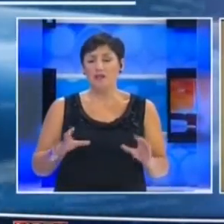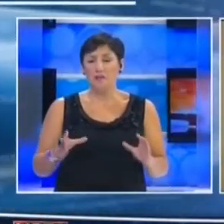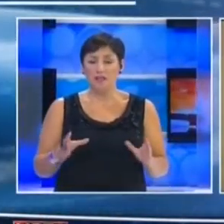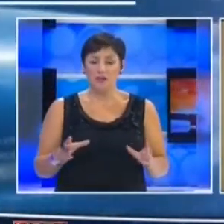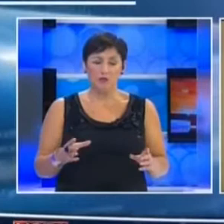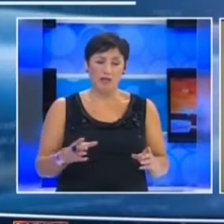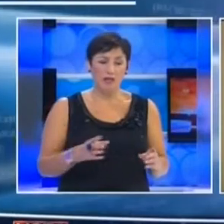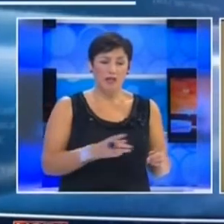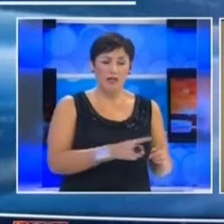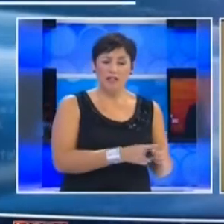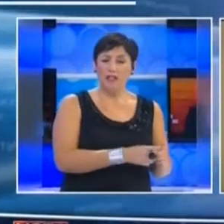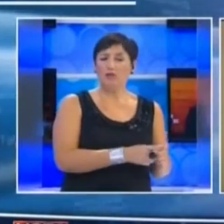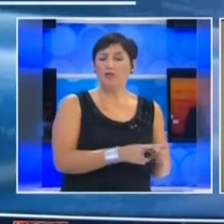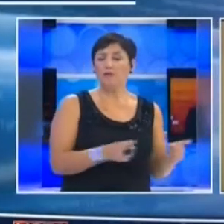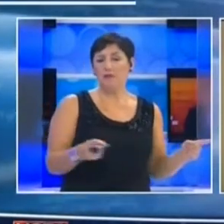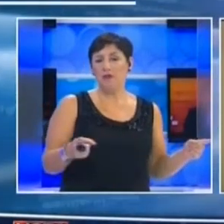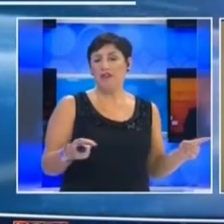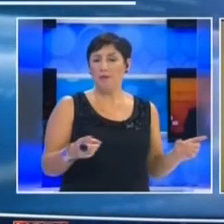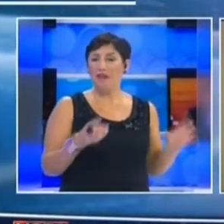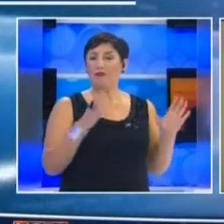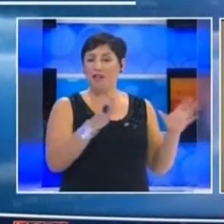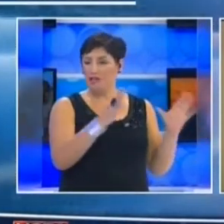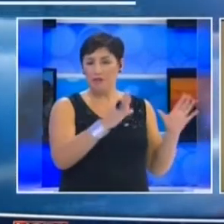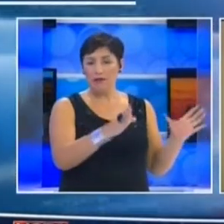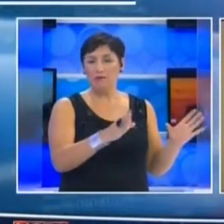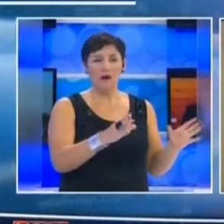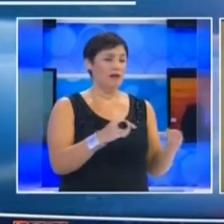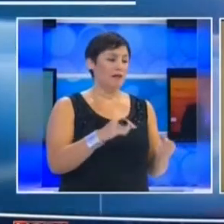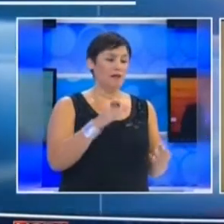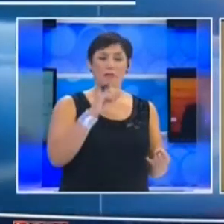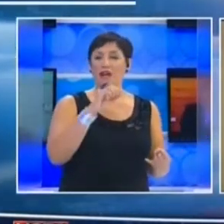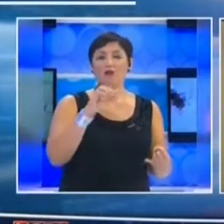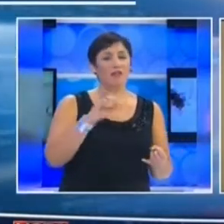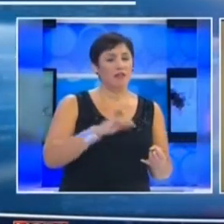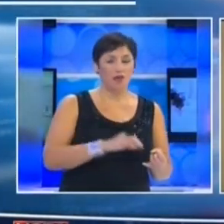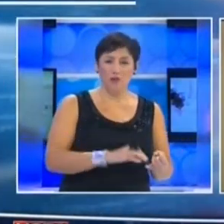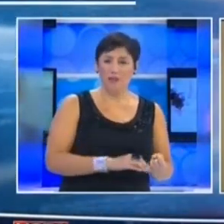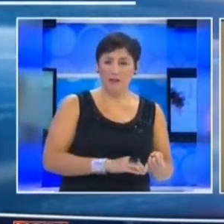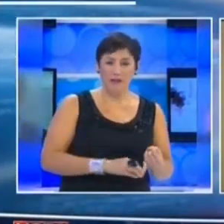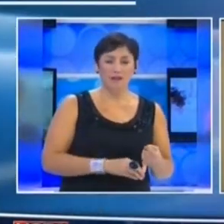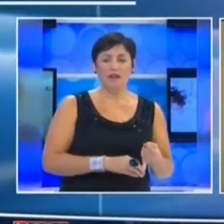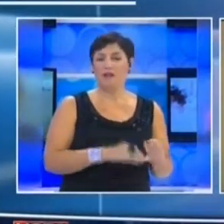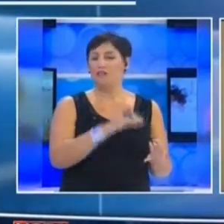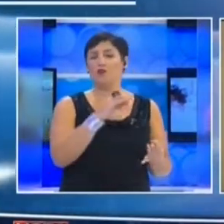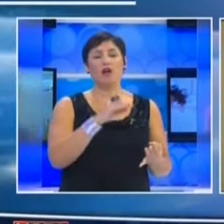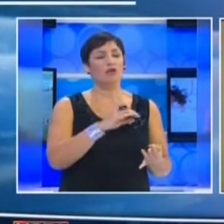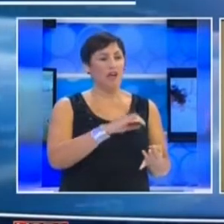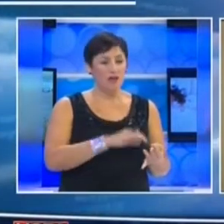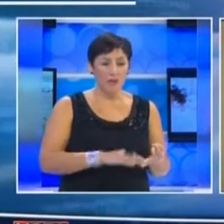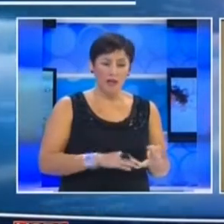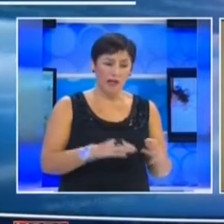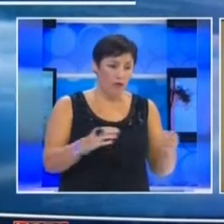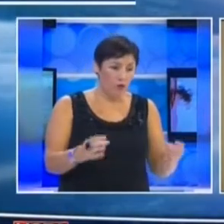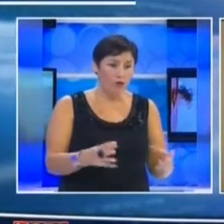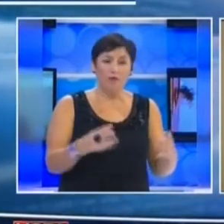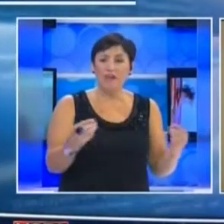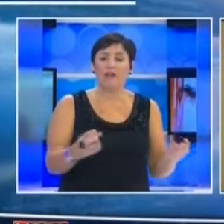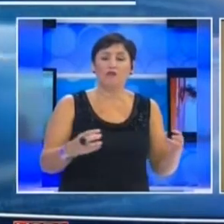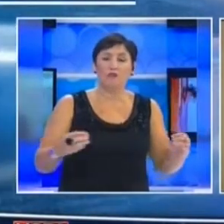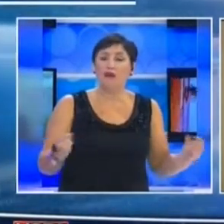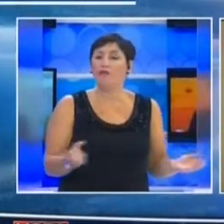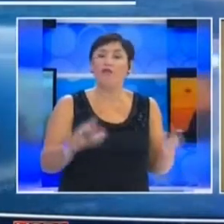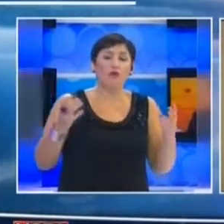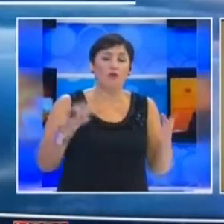pueden ir delimitando, porque entiendo que la primera etapa es la emergencia misma. Terminar con el incendio completamente, asegurar los terrenos para que no